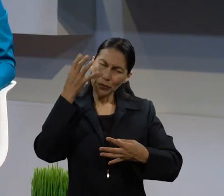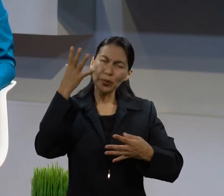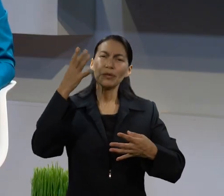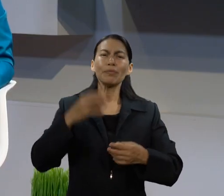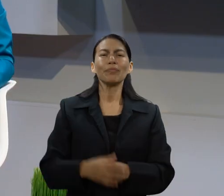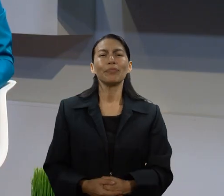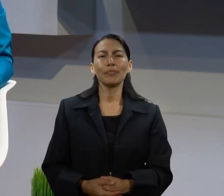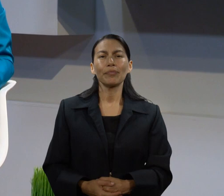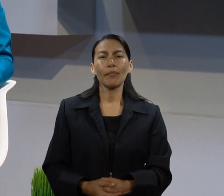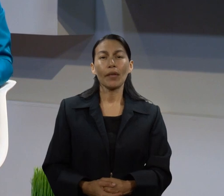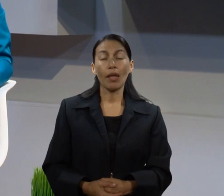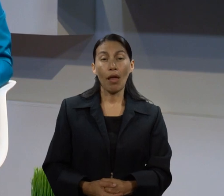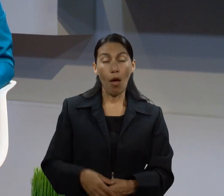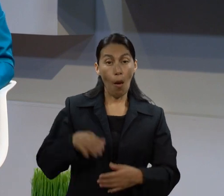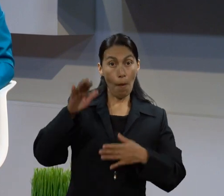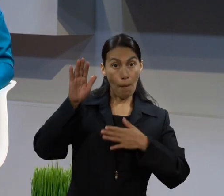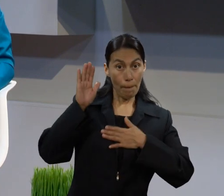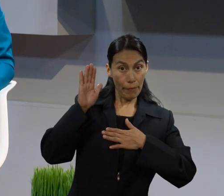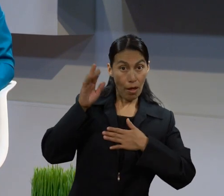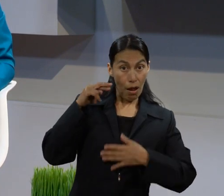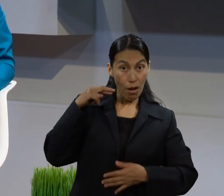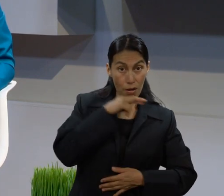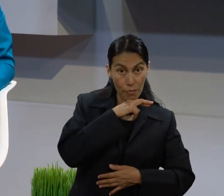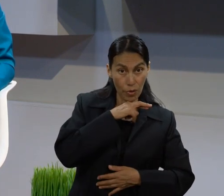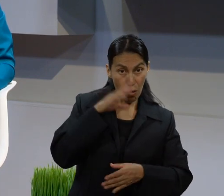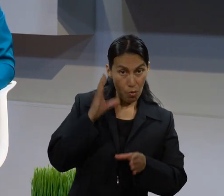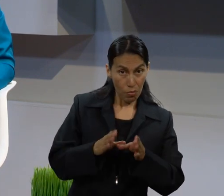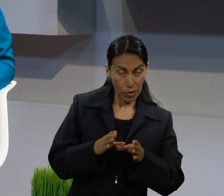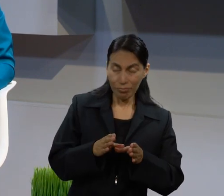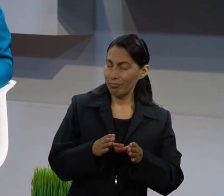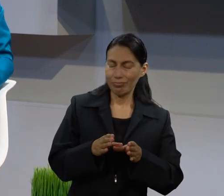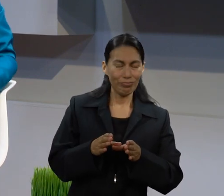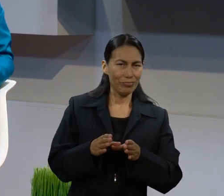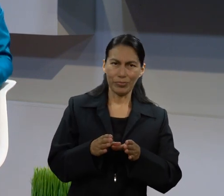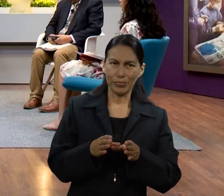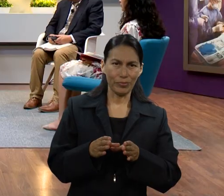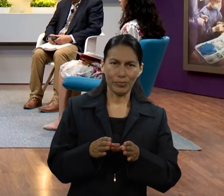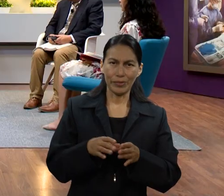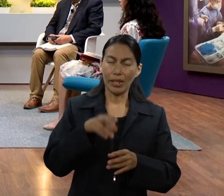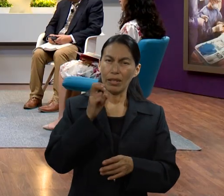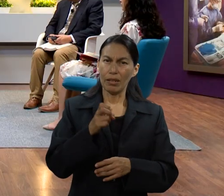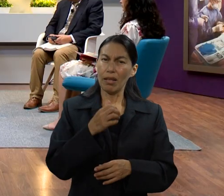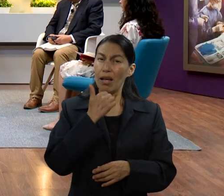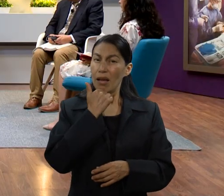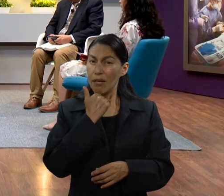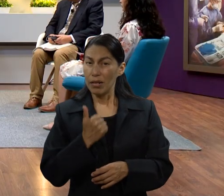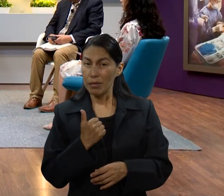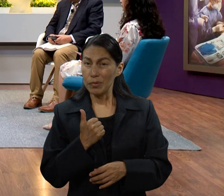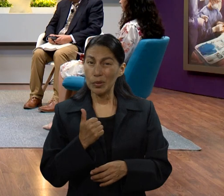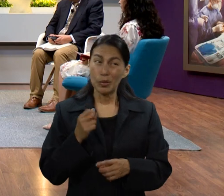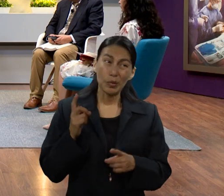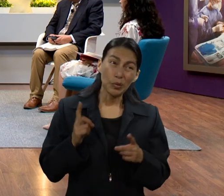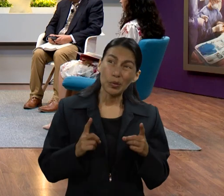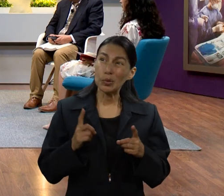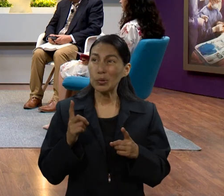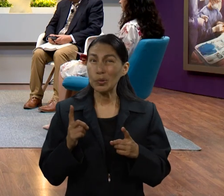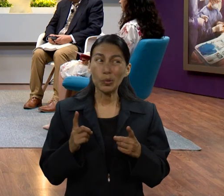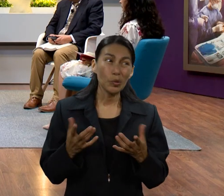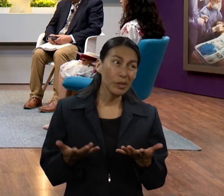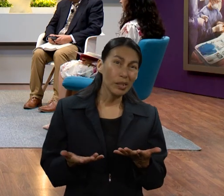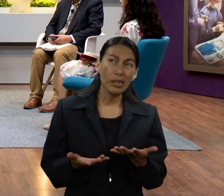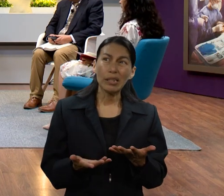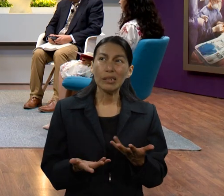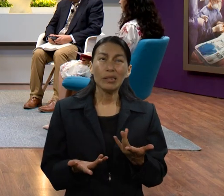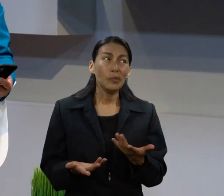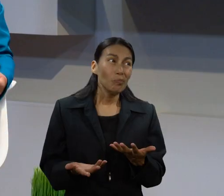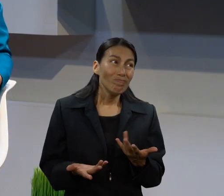se hace efectivo rápidamente, ¿verdad? Así es. Y comienzan las dudas, comienza también a surgir la